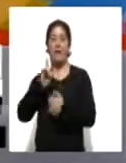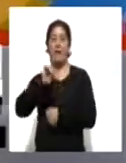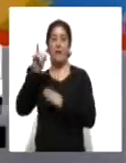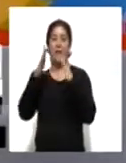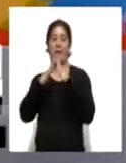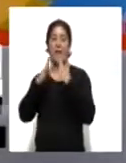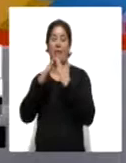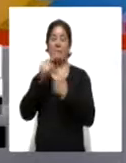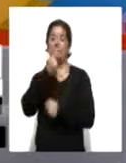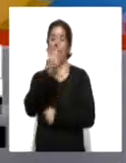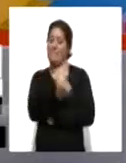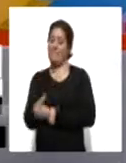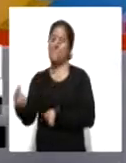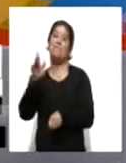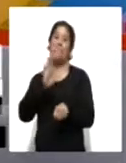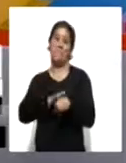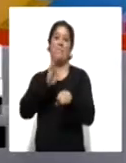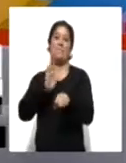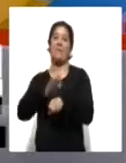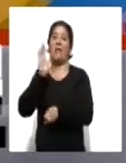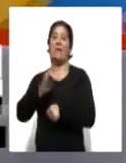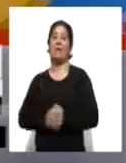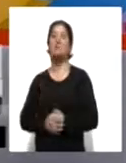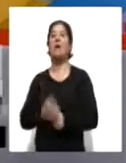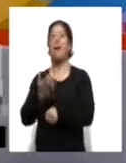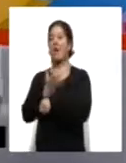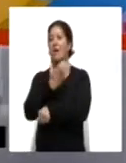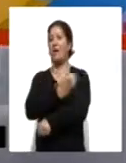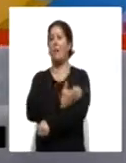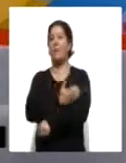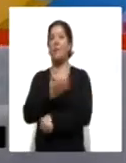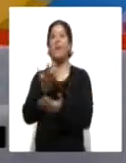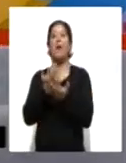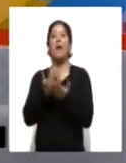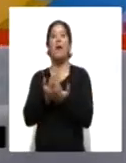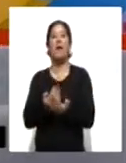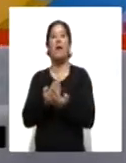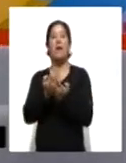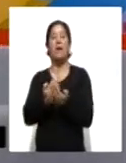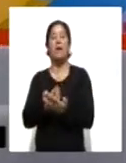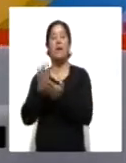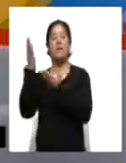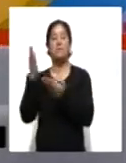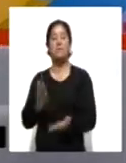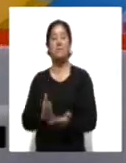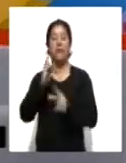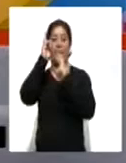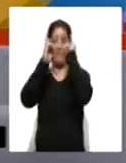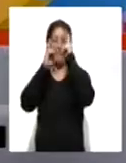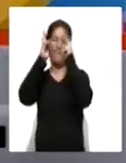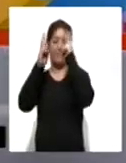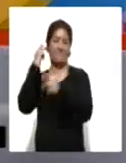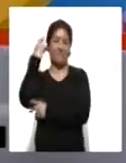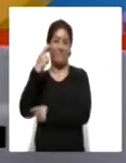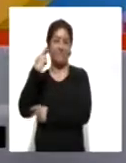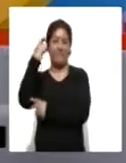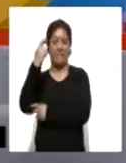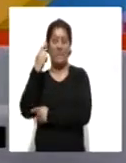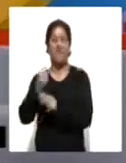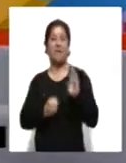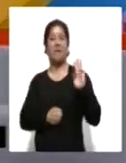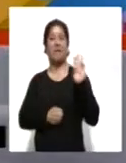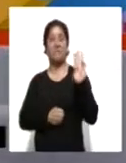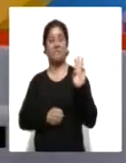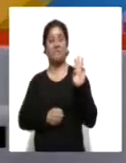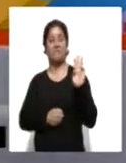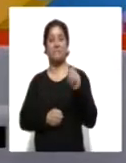sobre todo para todos los pequeñitos que nos acompañan y que están esperando la llegada y la visita de los Reyes Magos. Les recuerdo que nos